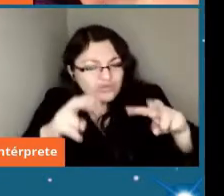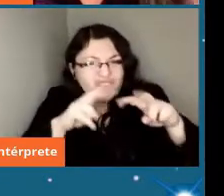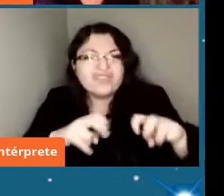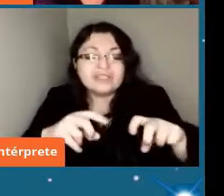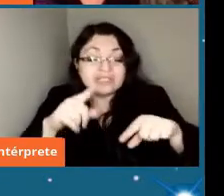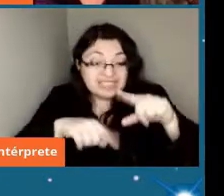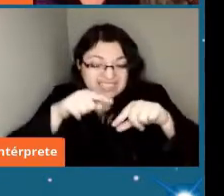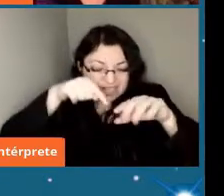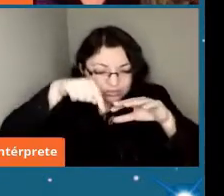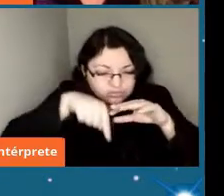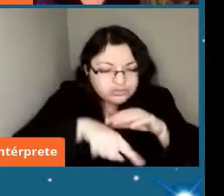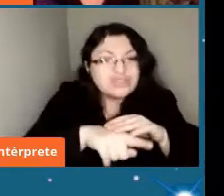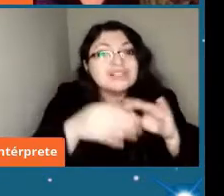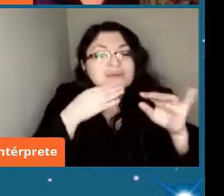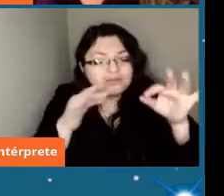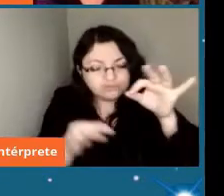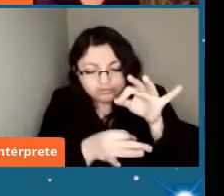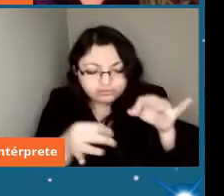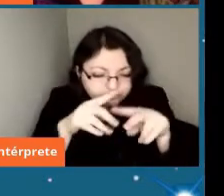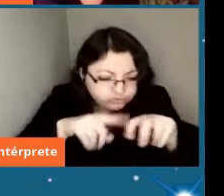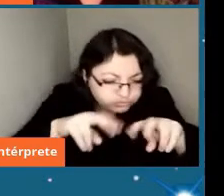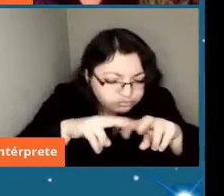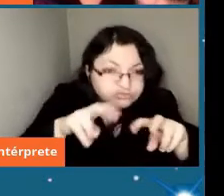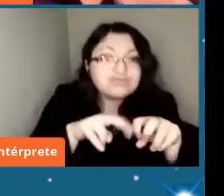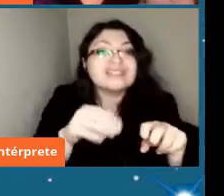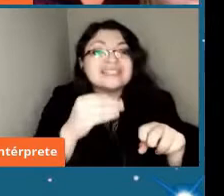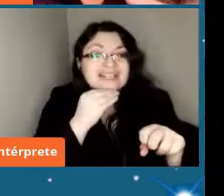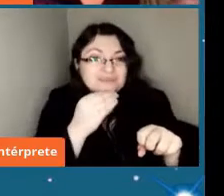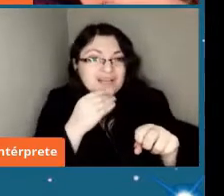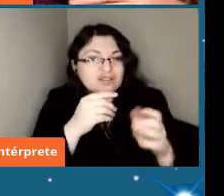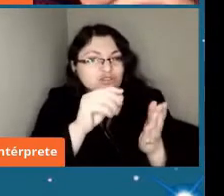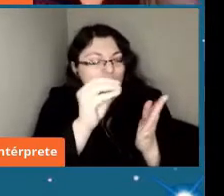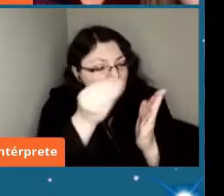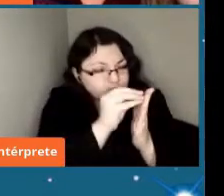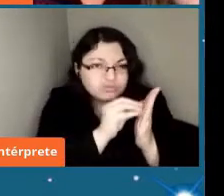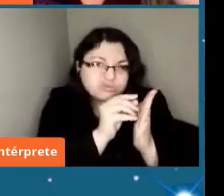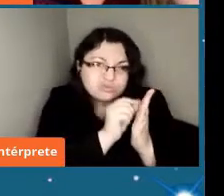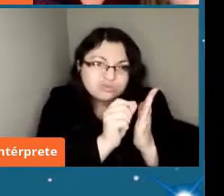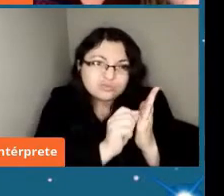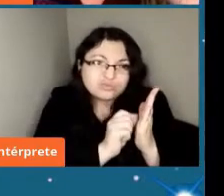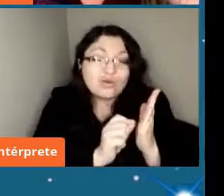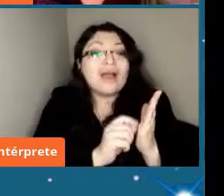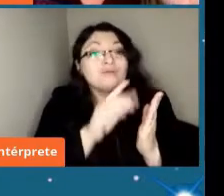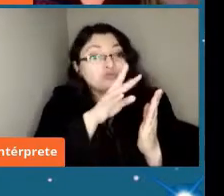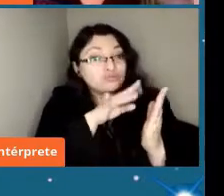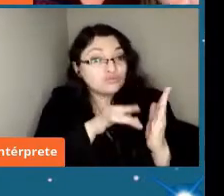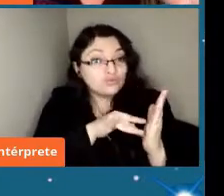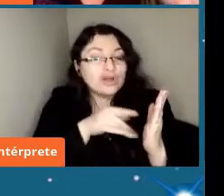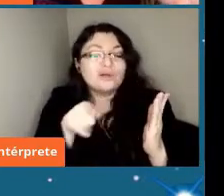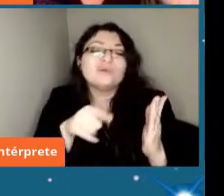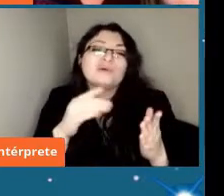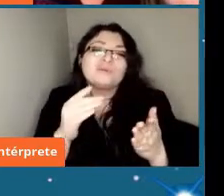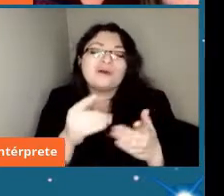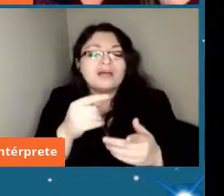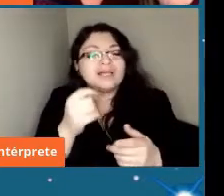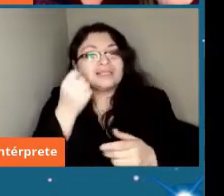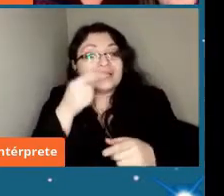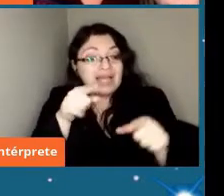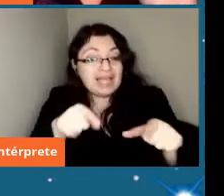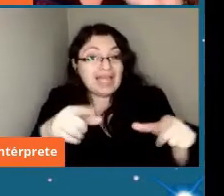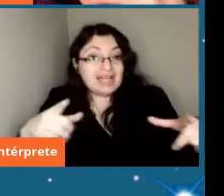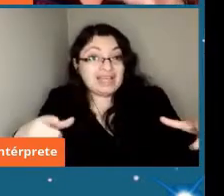geofísicos y posteriormente también dataciones que nos permitieron llegar a que este cráter tiene